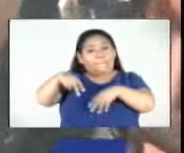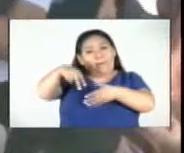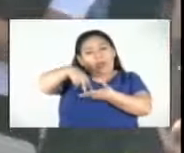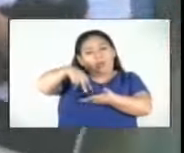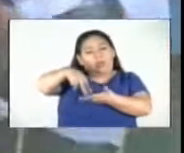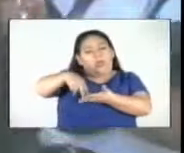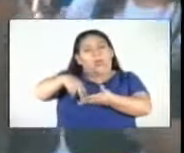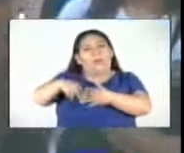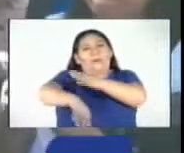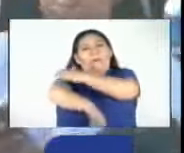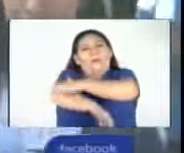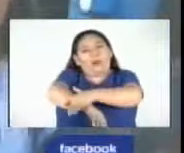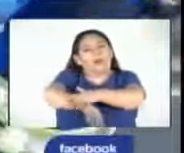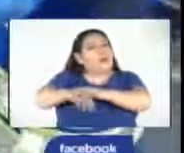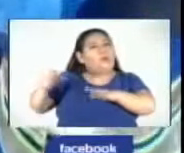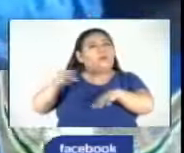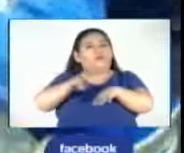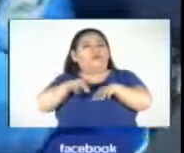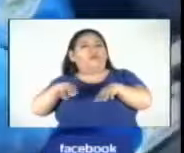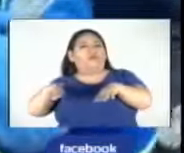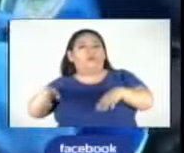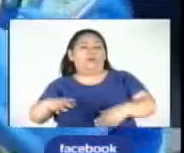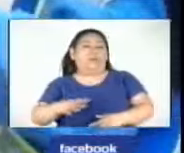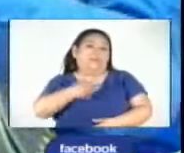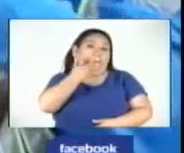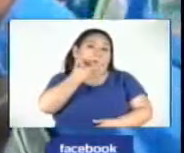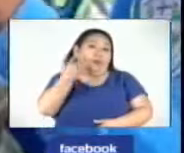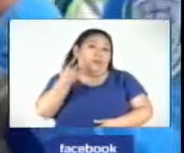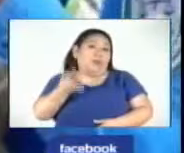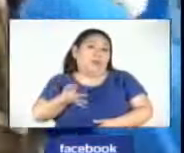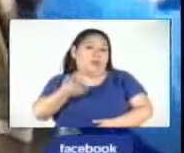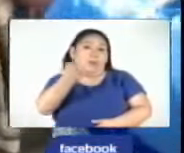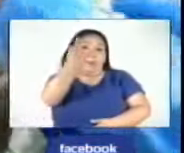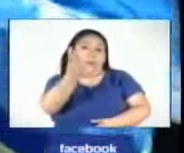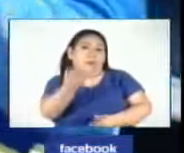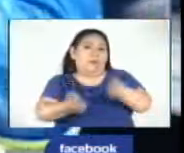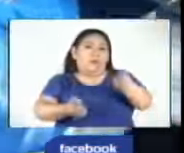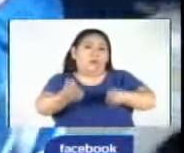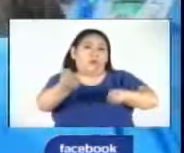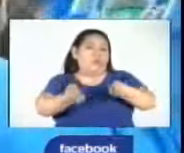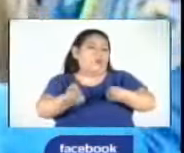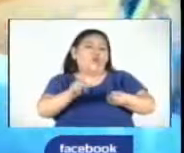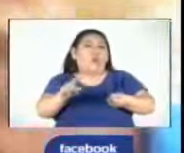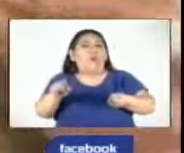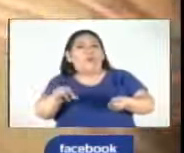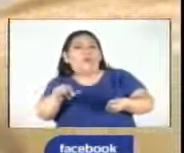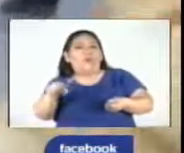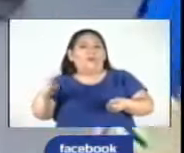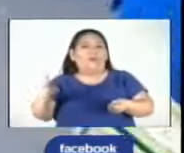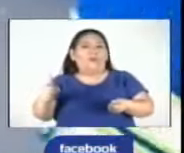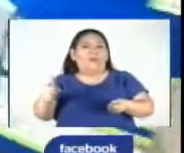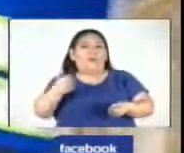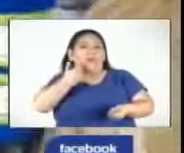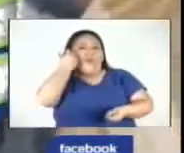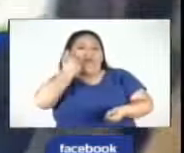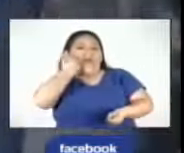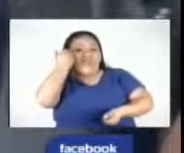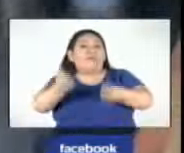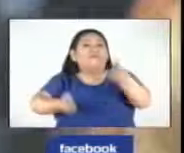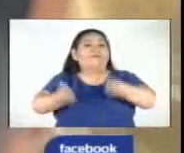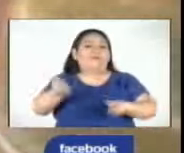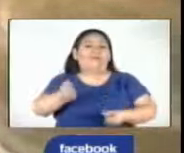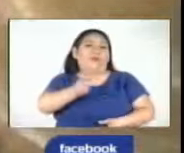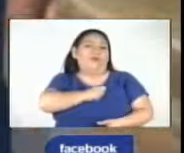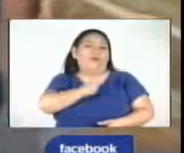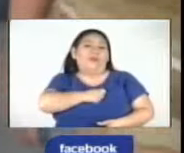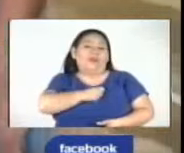y el brazo, pero yo me bajé enseguida del bus. La verdad es que no era el chofer el que venía manejando el bus. Era un muchacho y